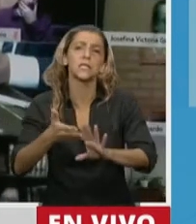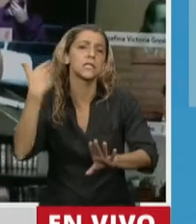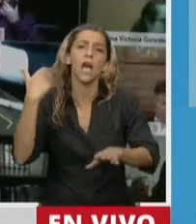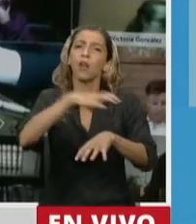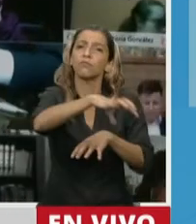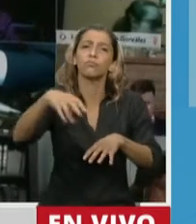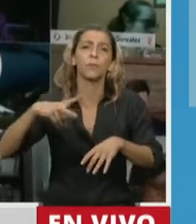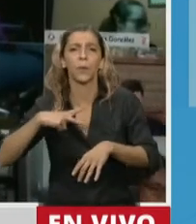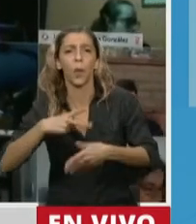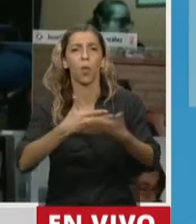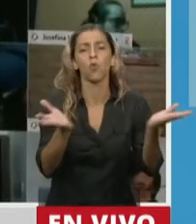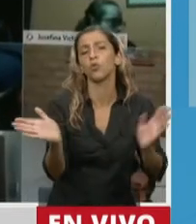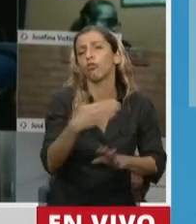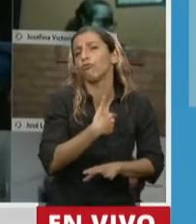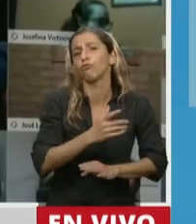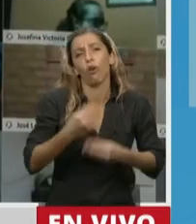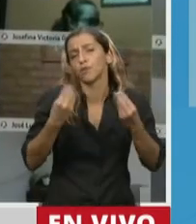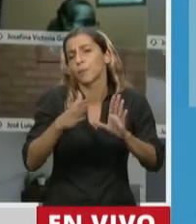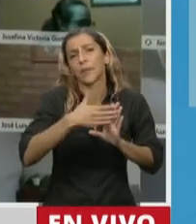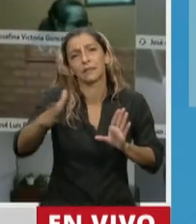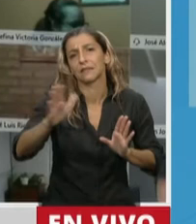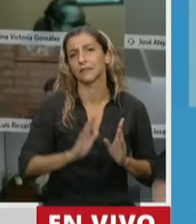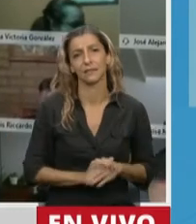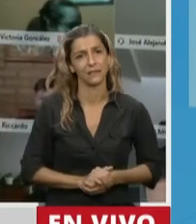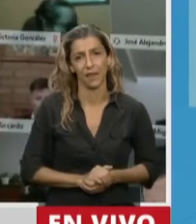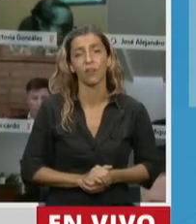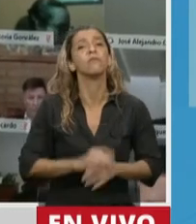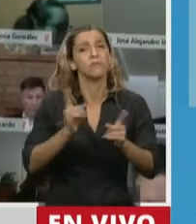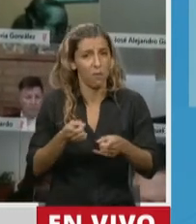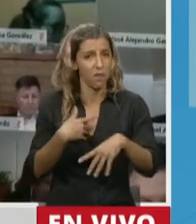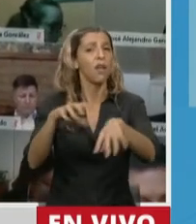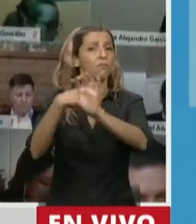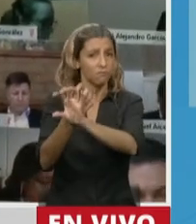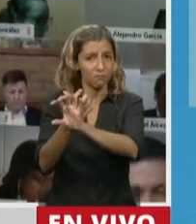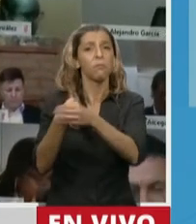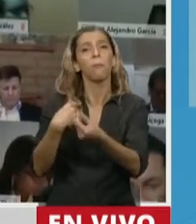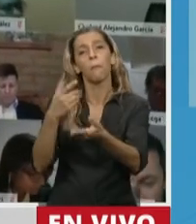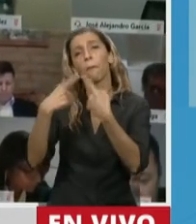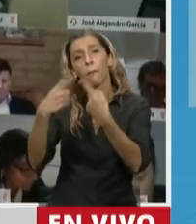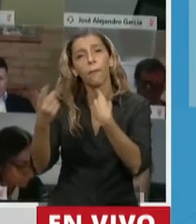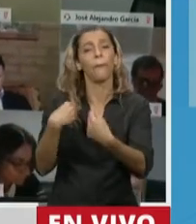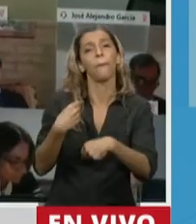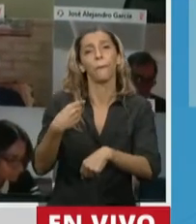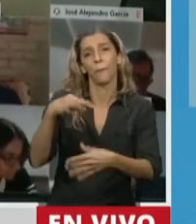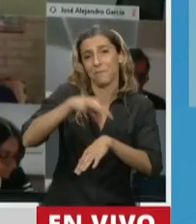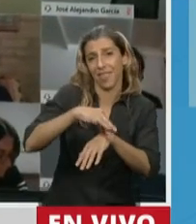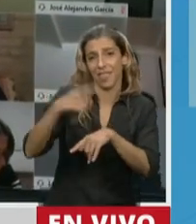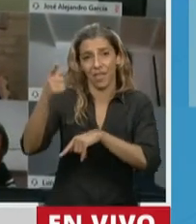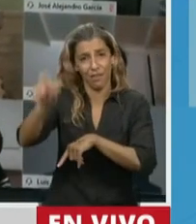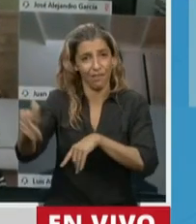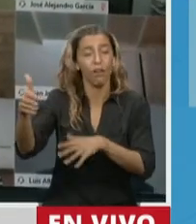público, la receta electrónica y la teleconsulta, superando, y la